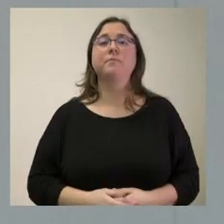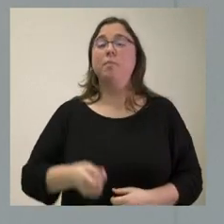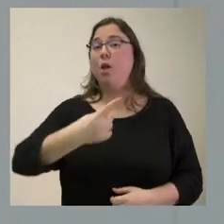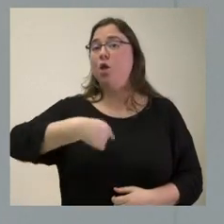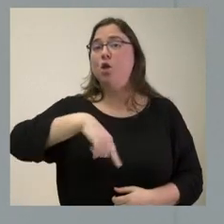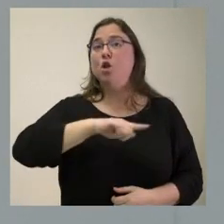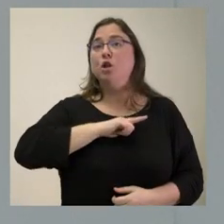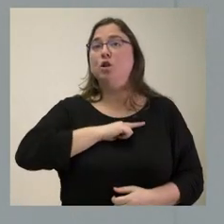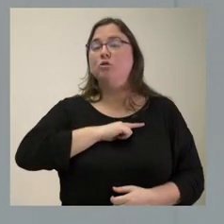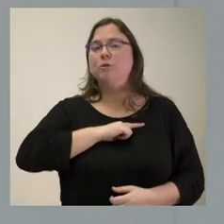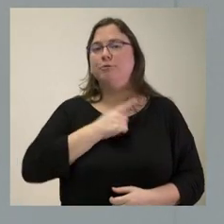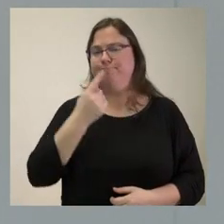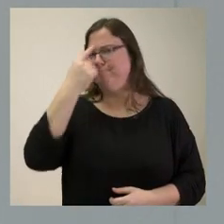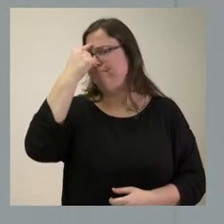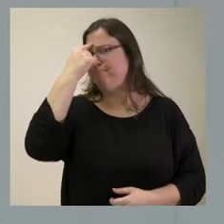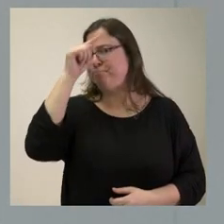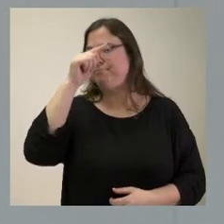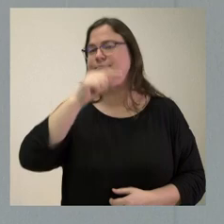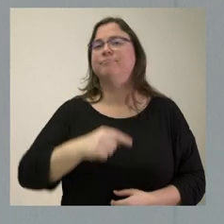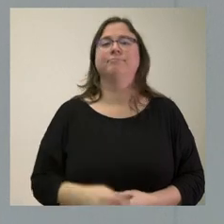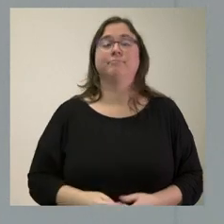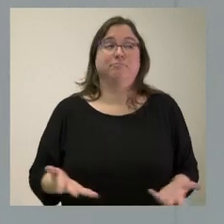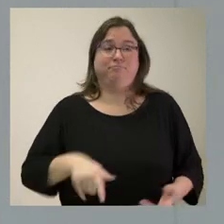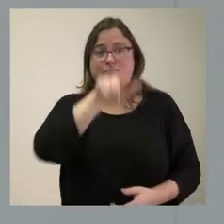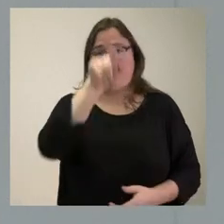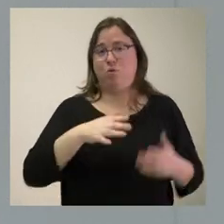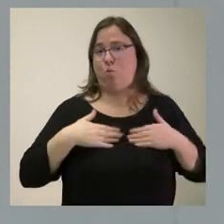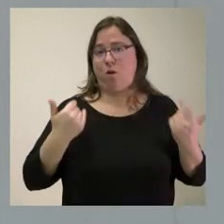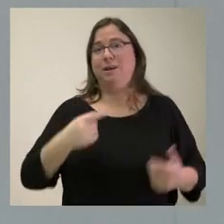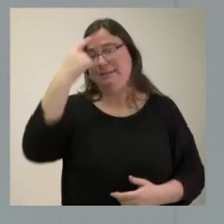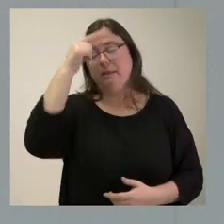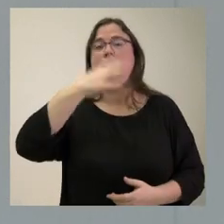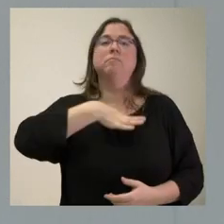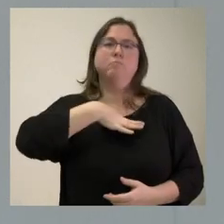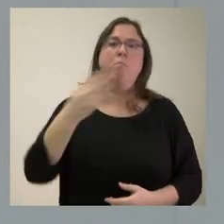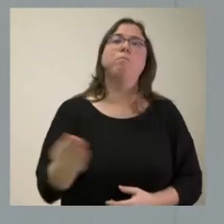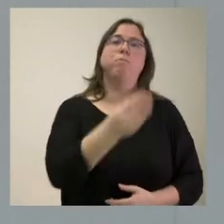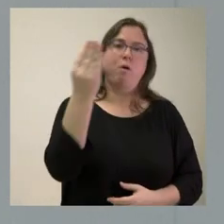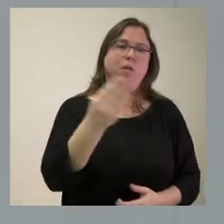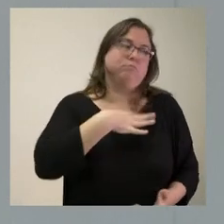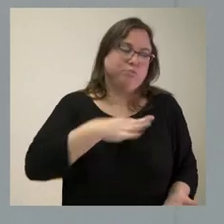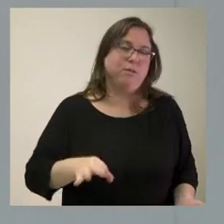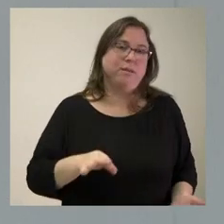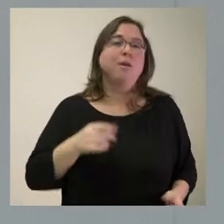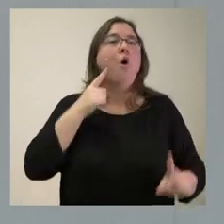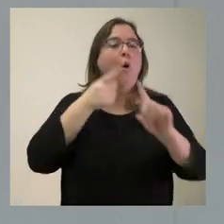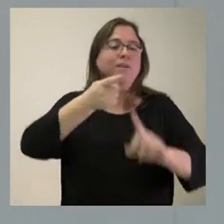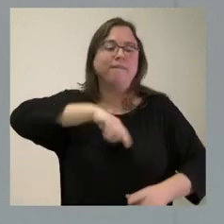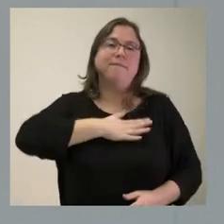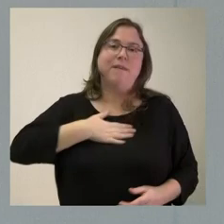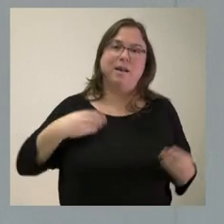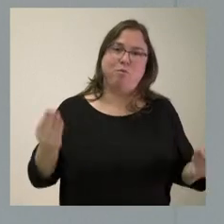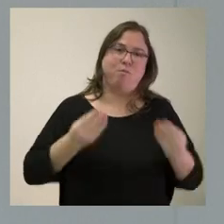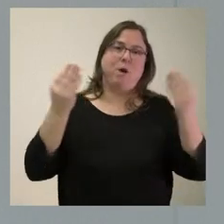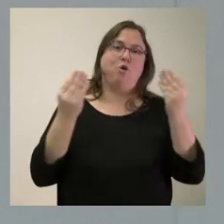Nosotros somos conscientes, como cualquier ser humano, de que podemos mejorar y nuestra misión es mejorar y lo intentamos